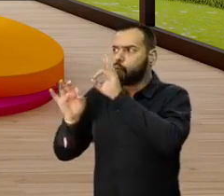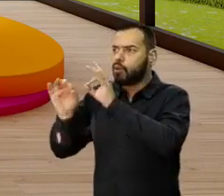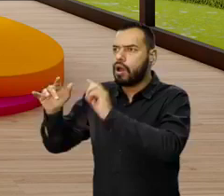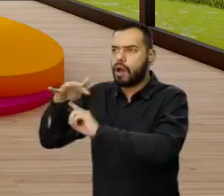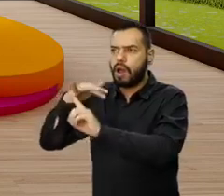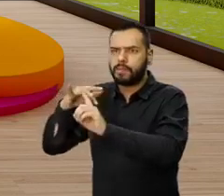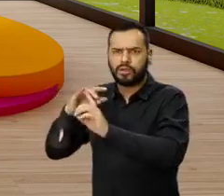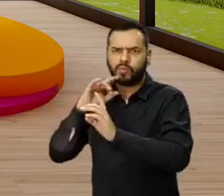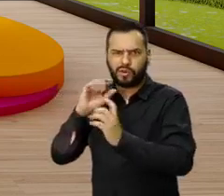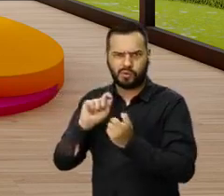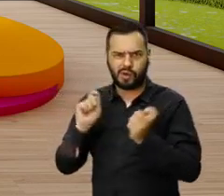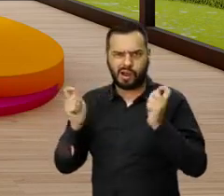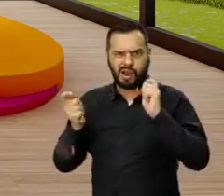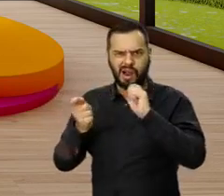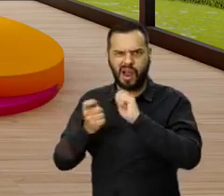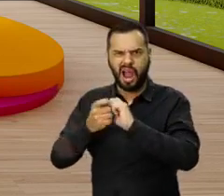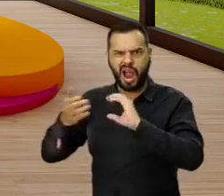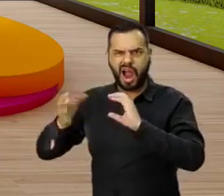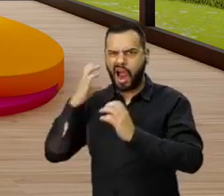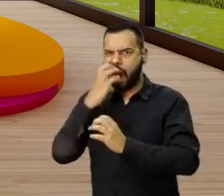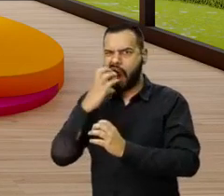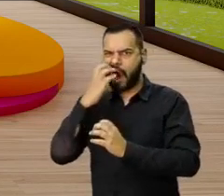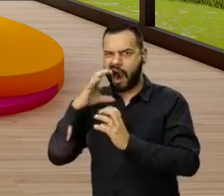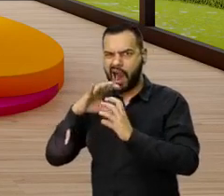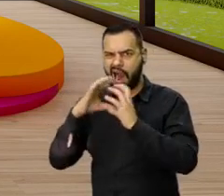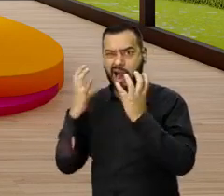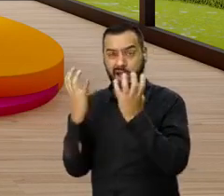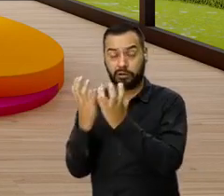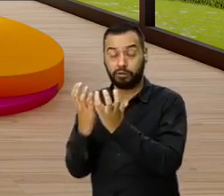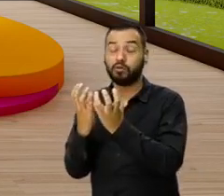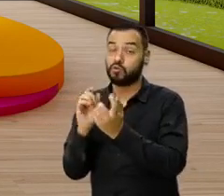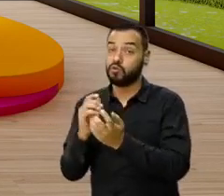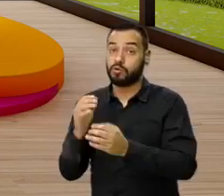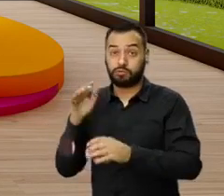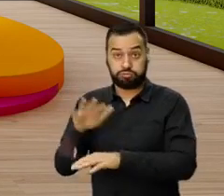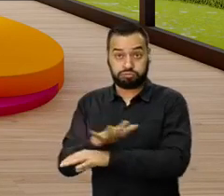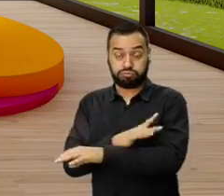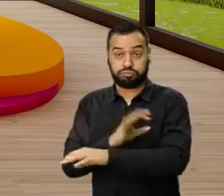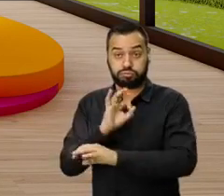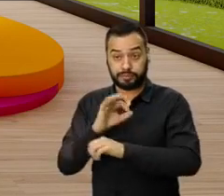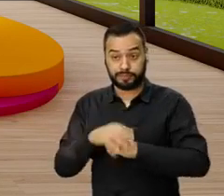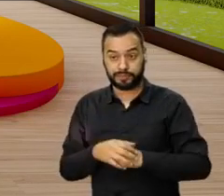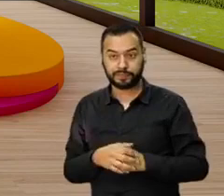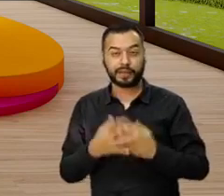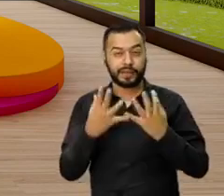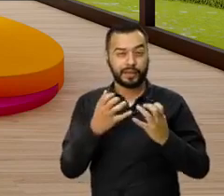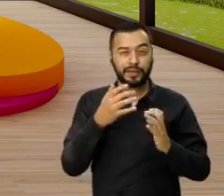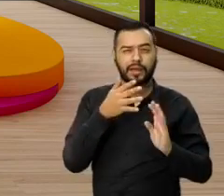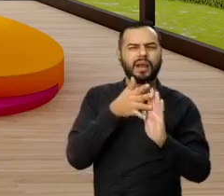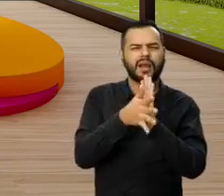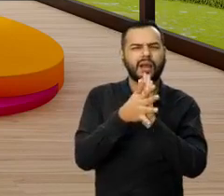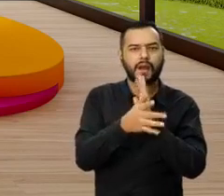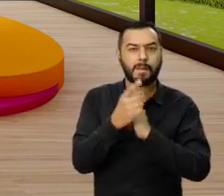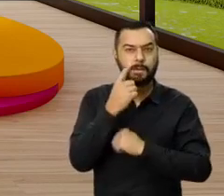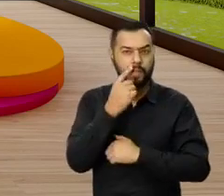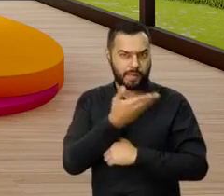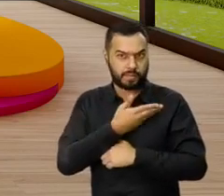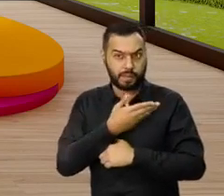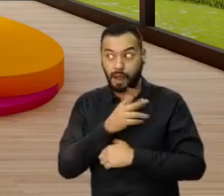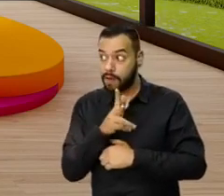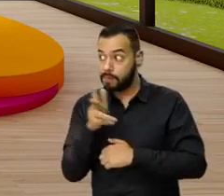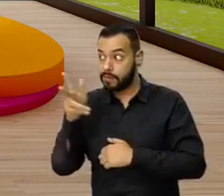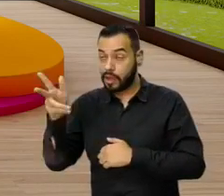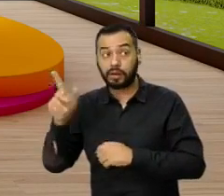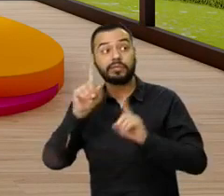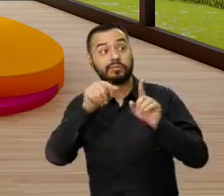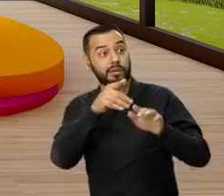momento con el cambio climático es algo espectacular. Ahora, ¿quieres? Me decías, Carolina, que querías que tus papás viajaran. Te